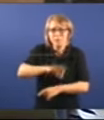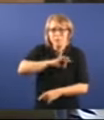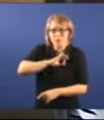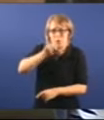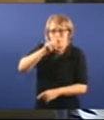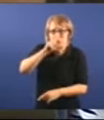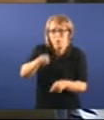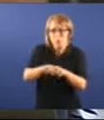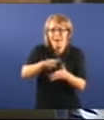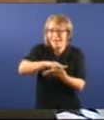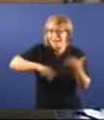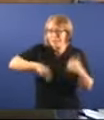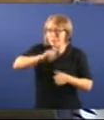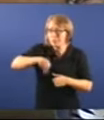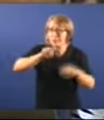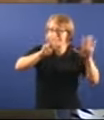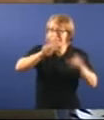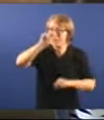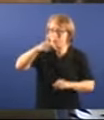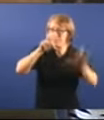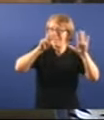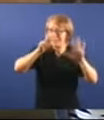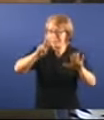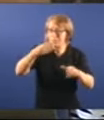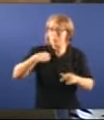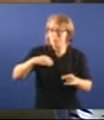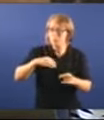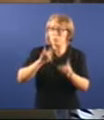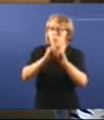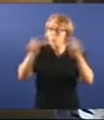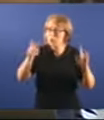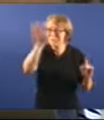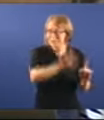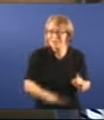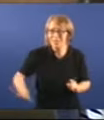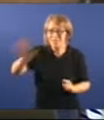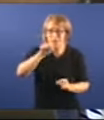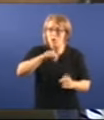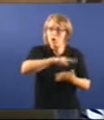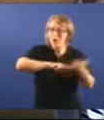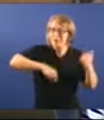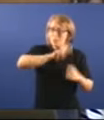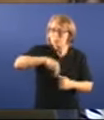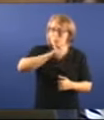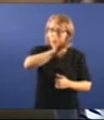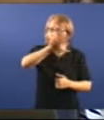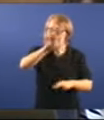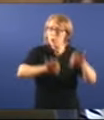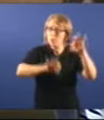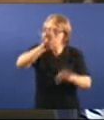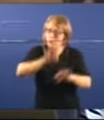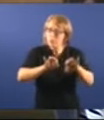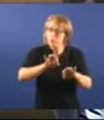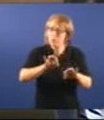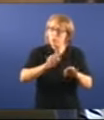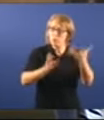Galicia o 7,7% da masa forestal do Estado, por que Galicia ten o 45% do lumes do conjunto